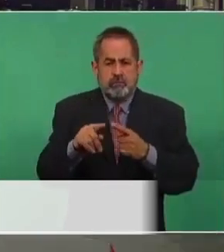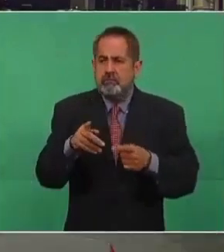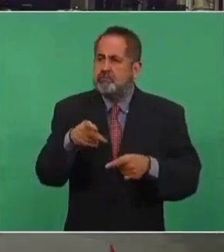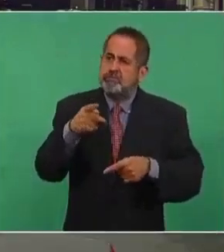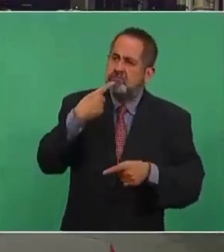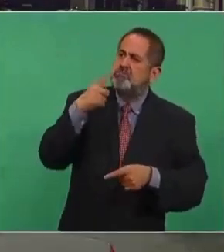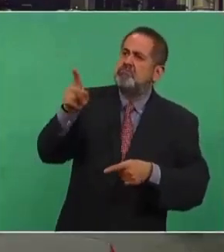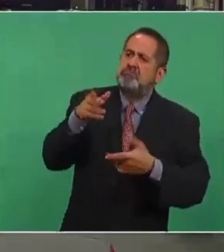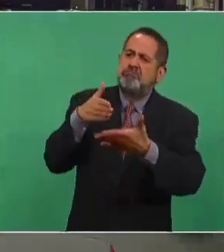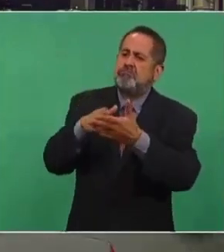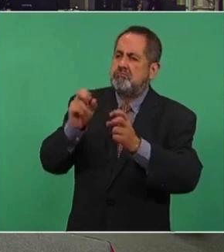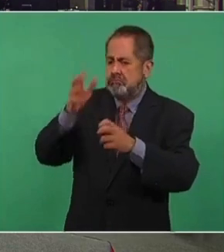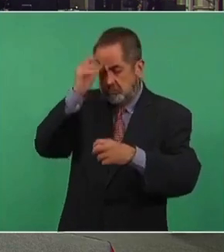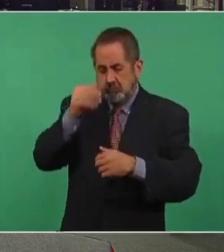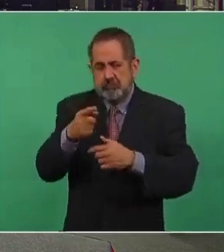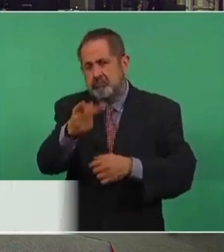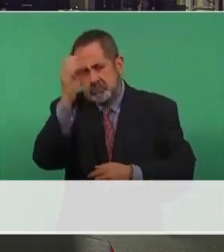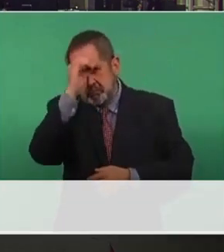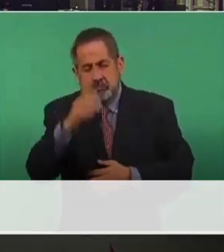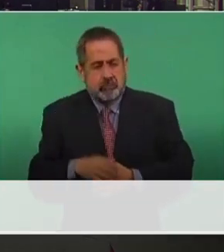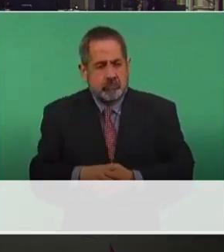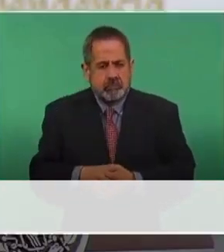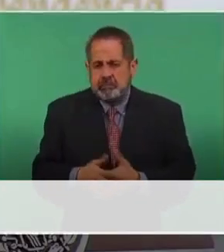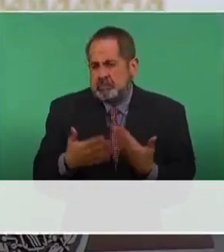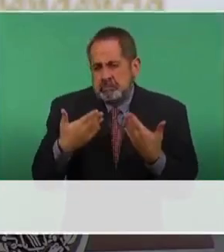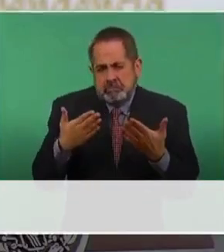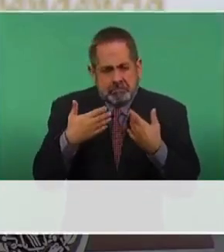derecho, está en su derecho de hacerlo.